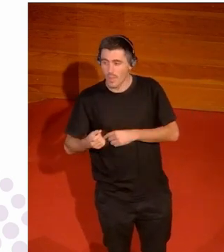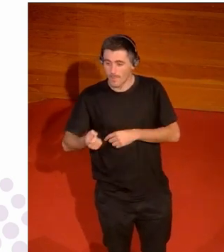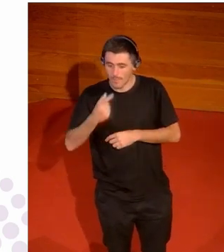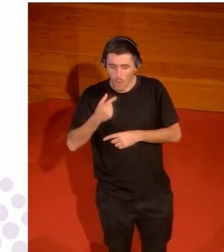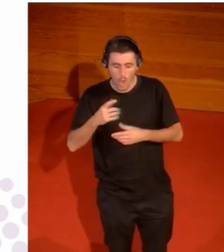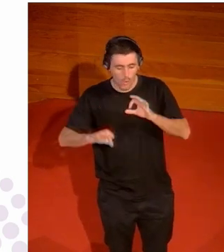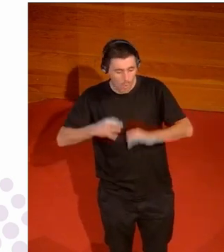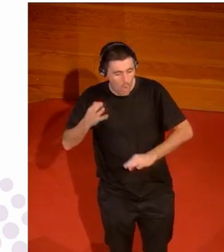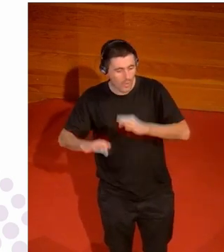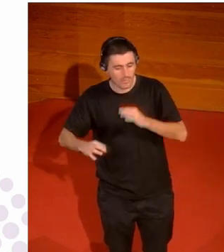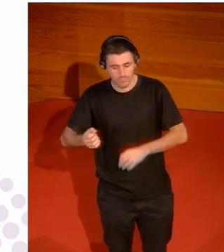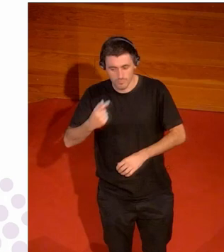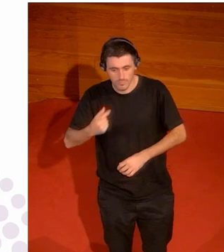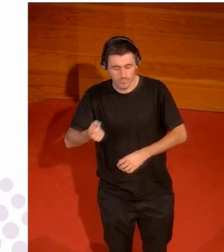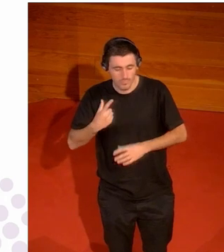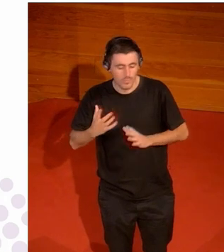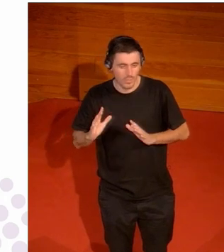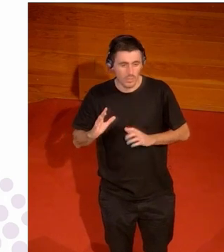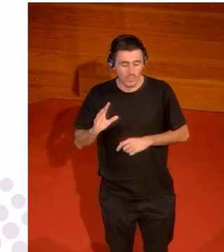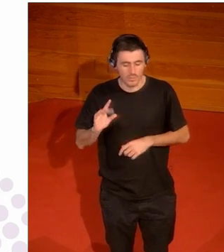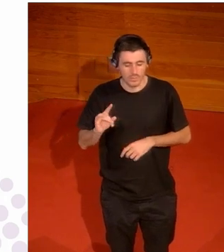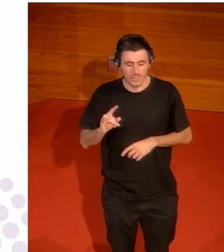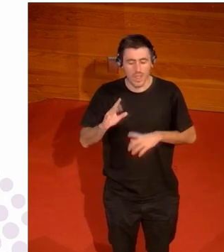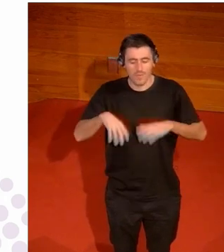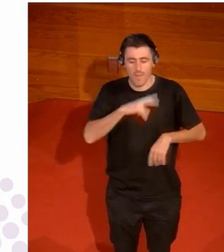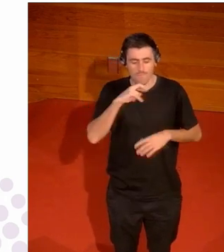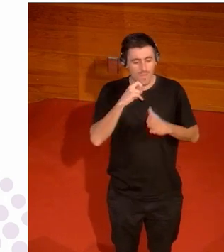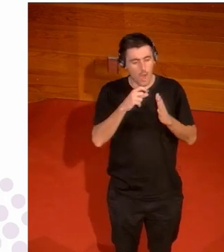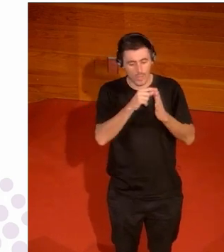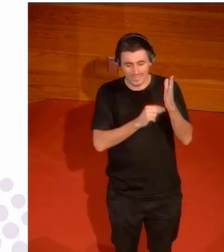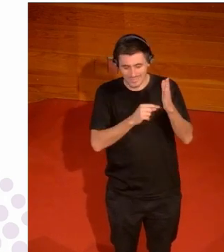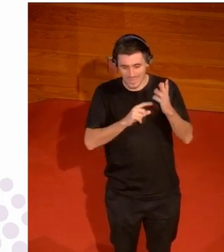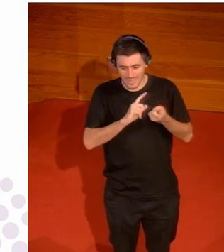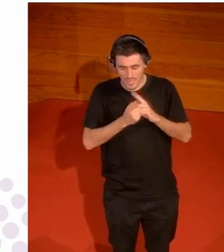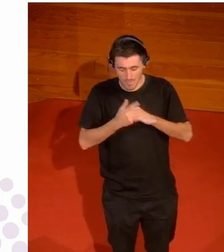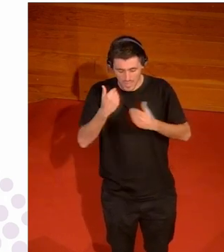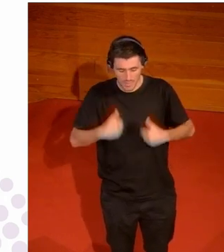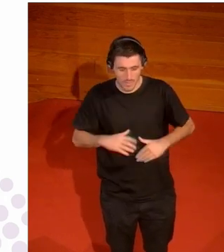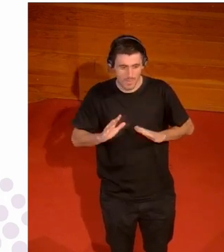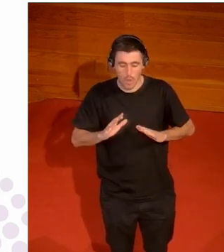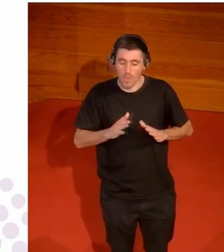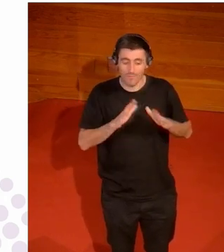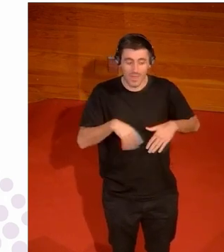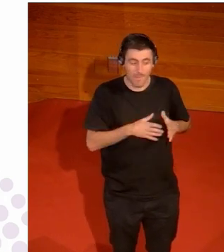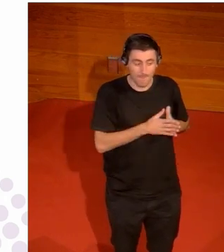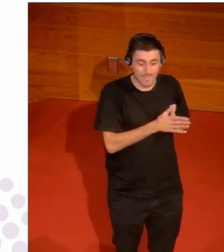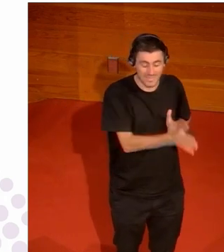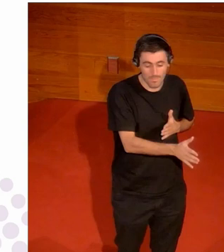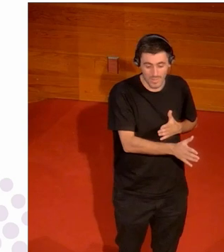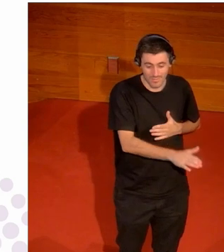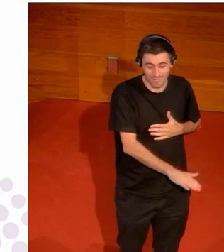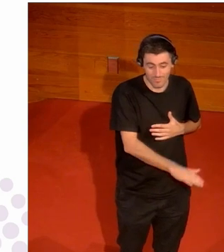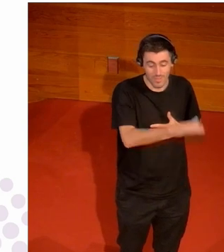hormonas que es verdad que toman y que todos esos valores cambian pero eso permanece entonces una persona de 25